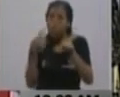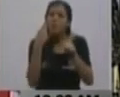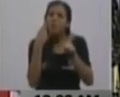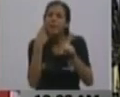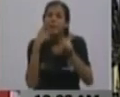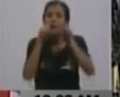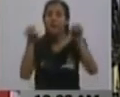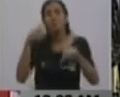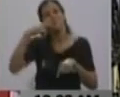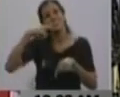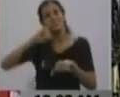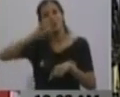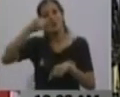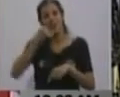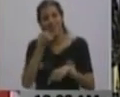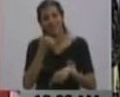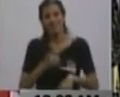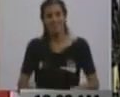¿Vanessa y Johanna?